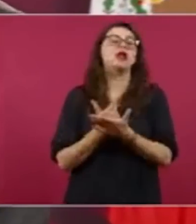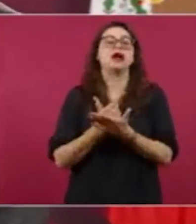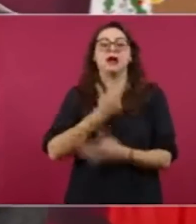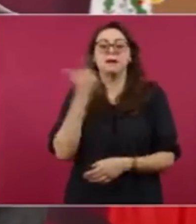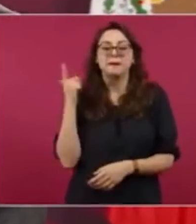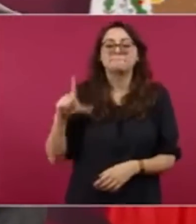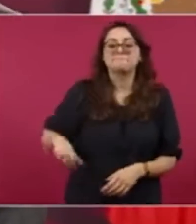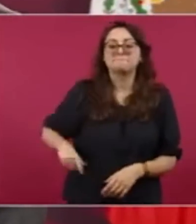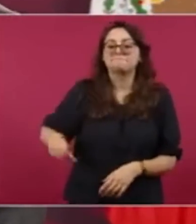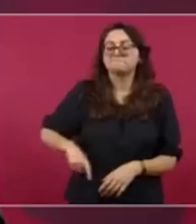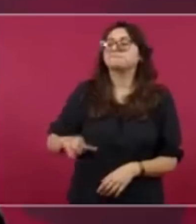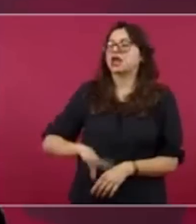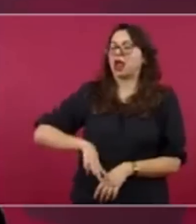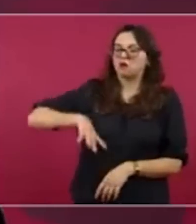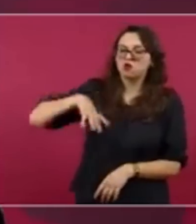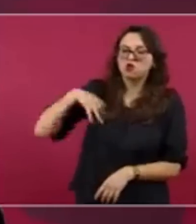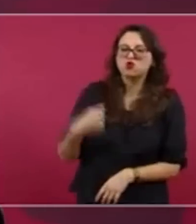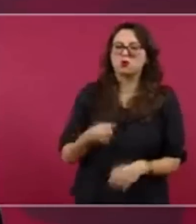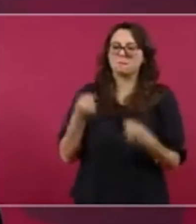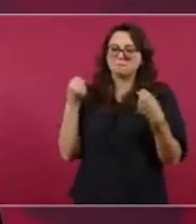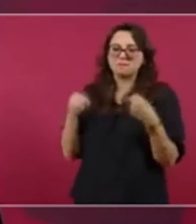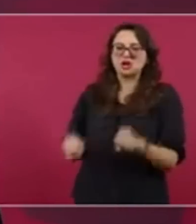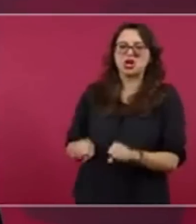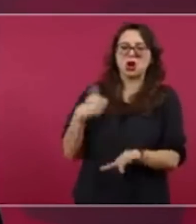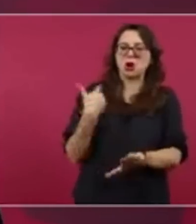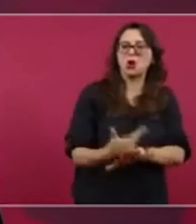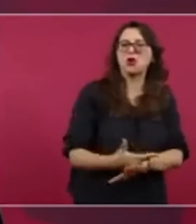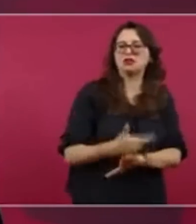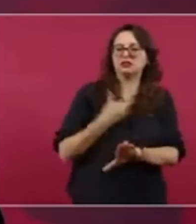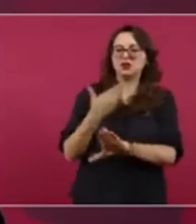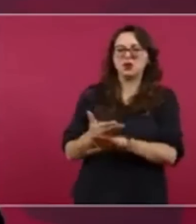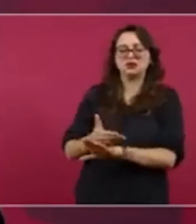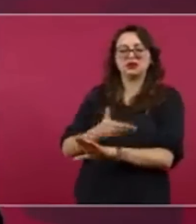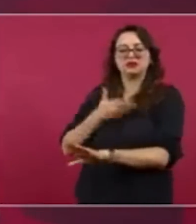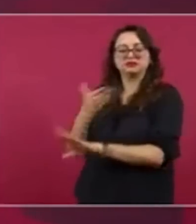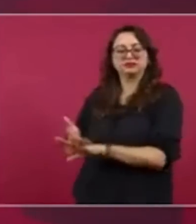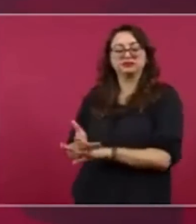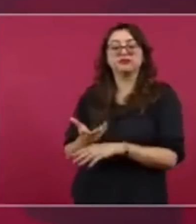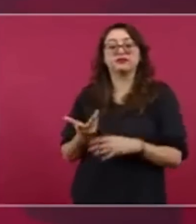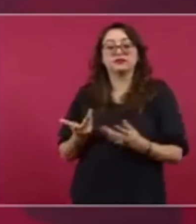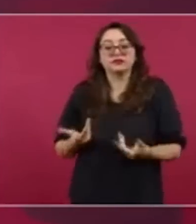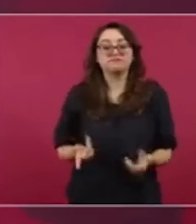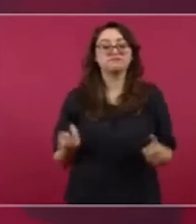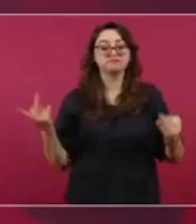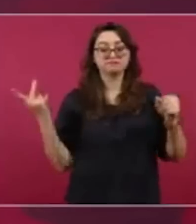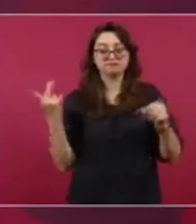aquí estuvieron en México